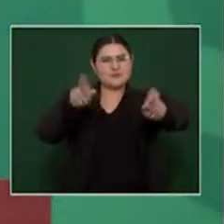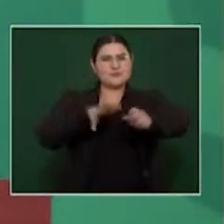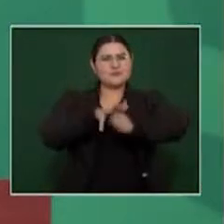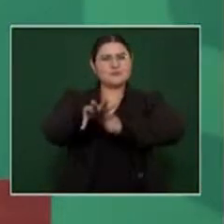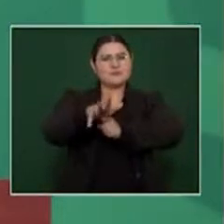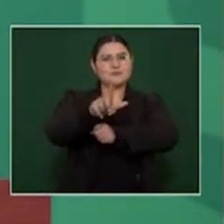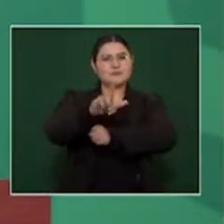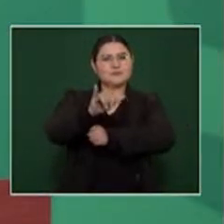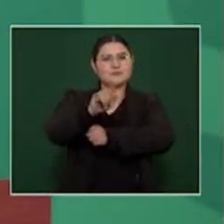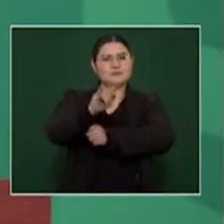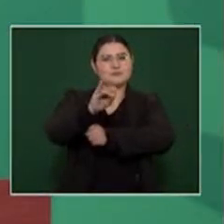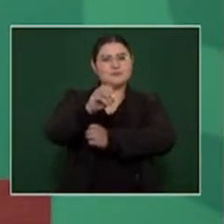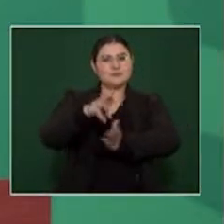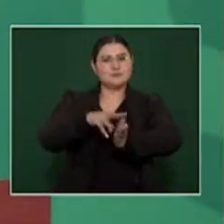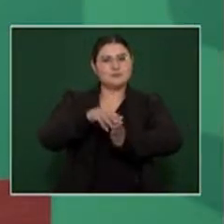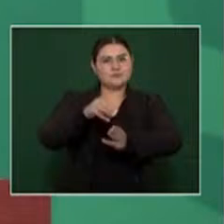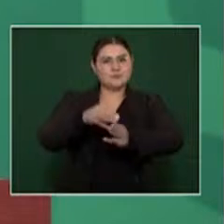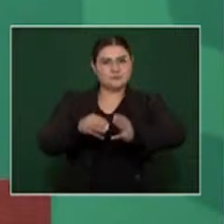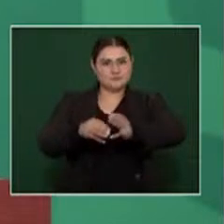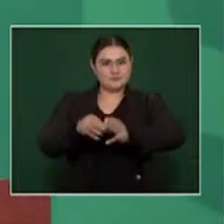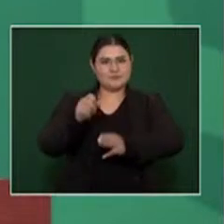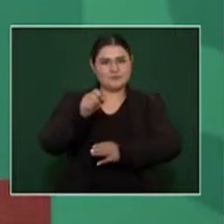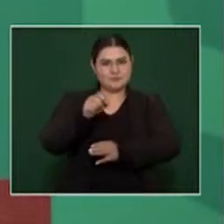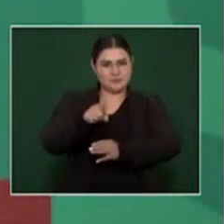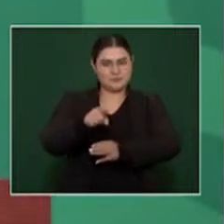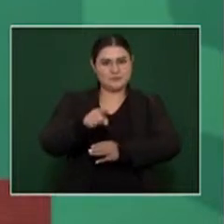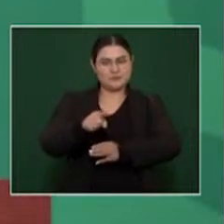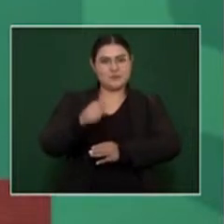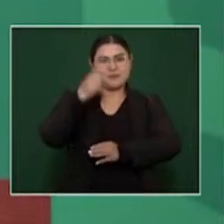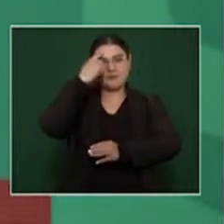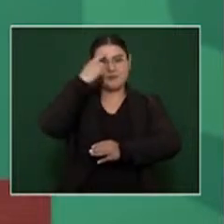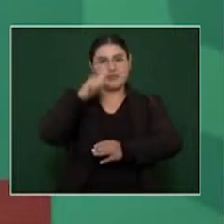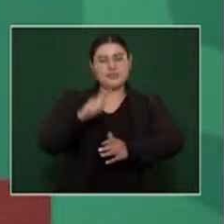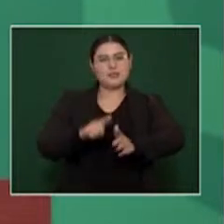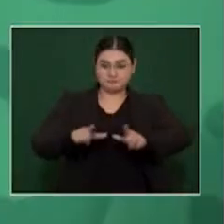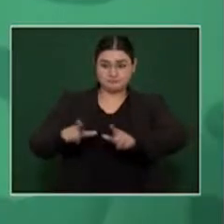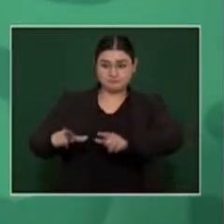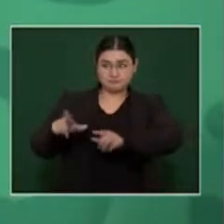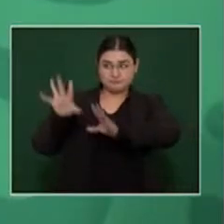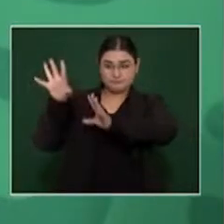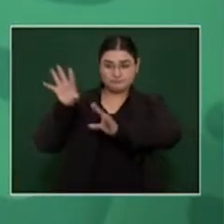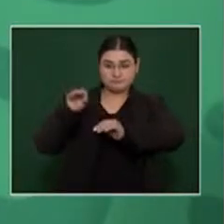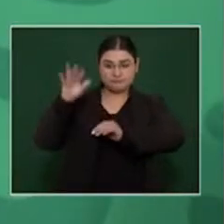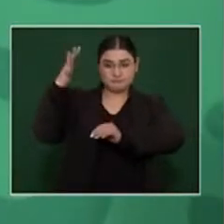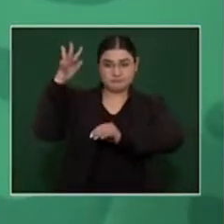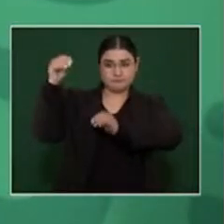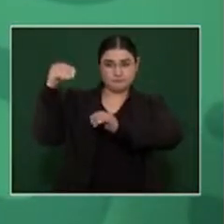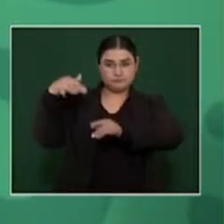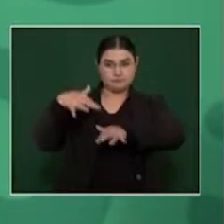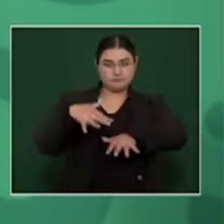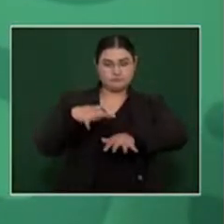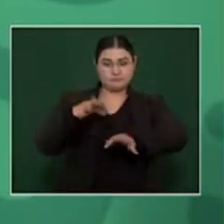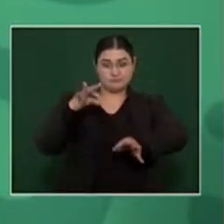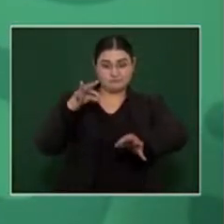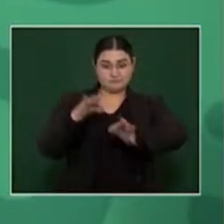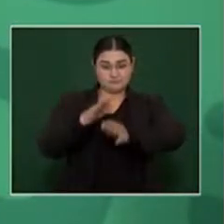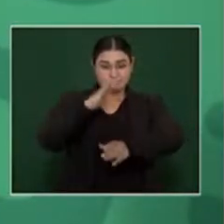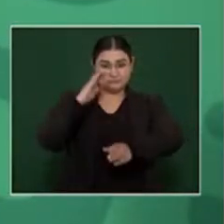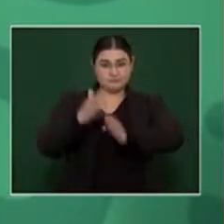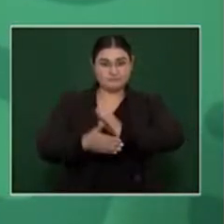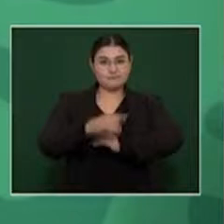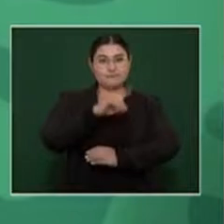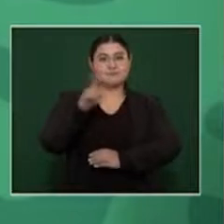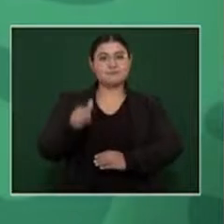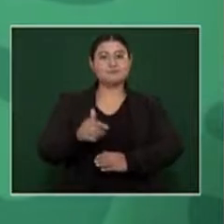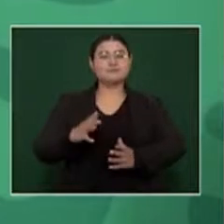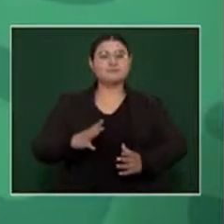Además afirmó que el anularla no es pedir que lo insulten, pero aseguró que en su gobierno se permite la crítica y no hay